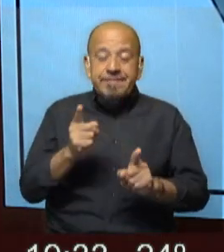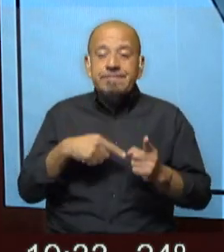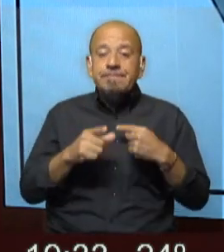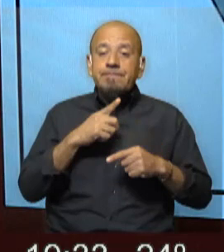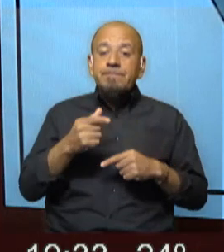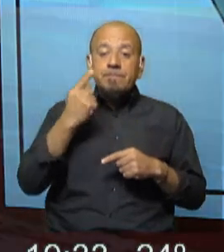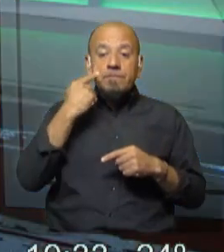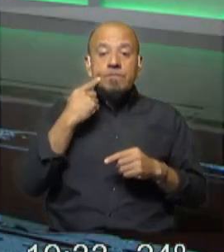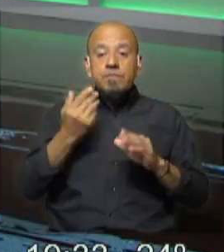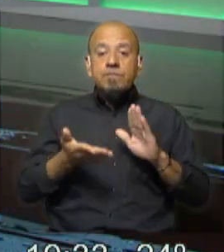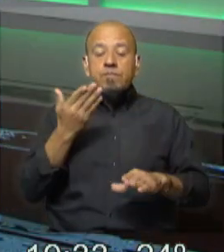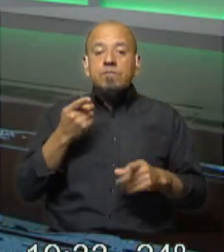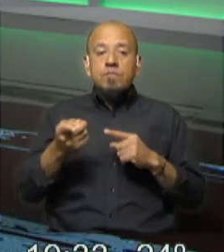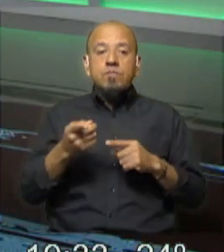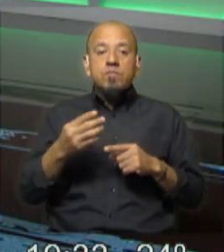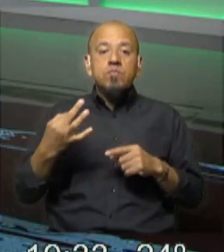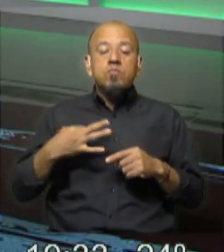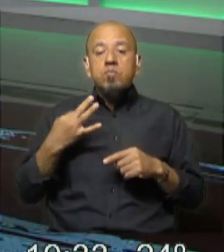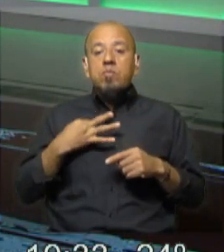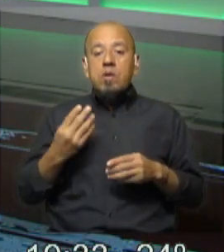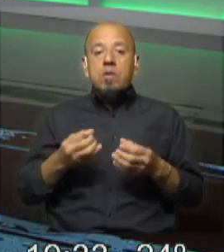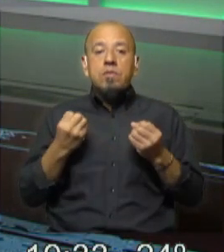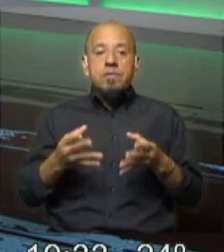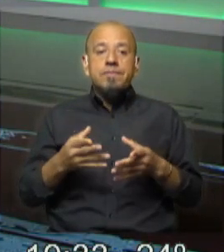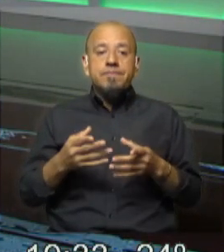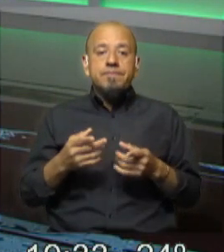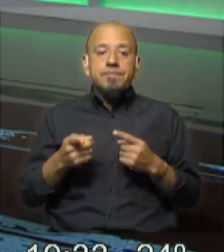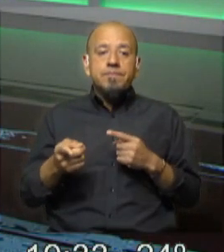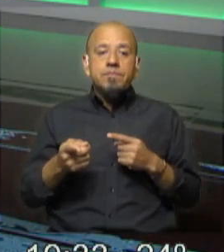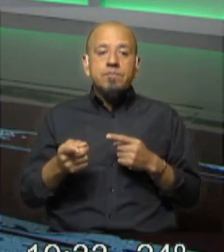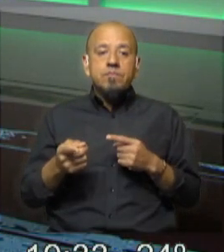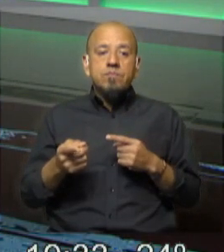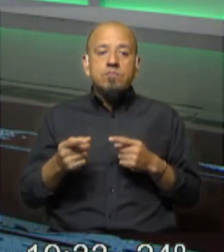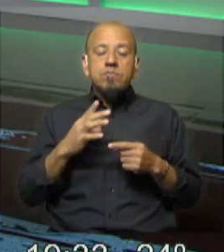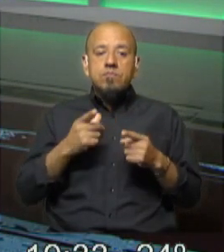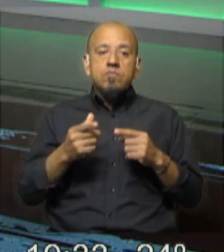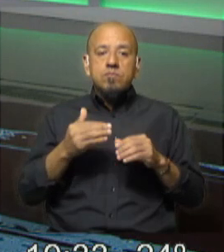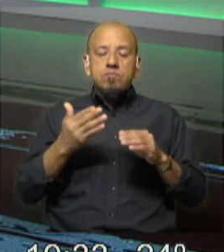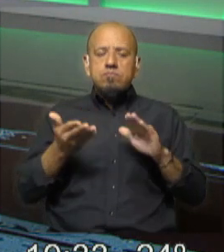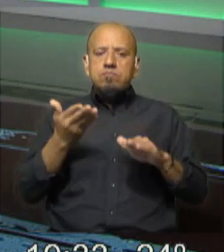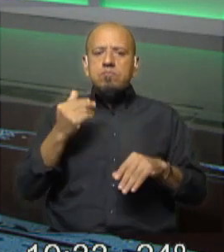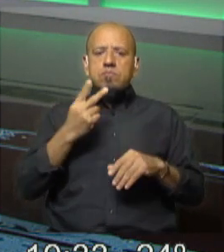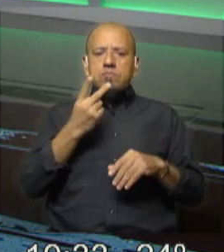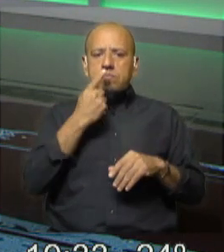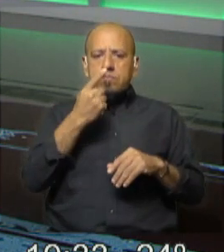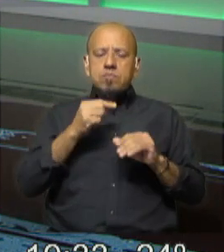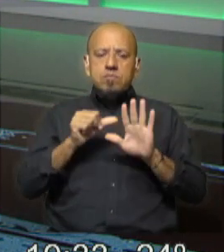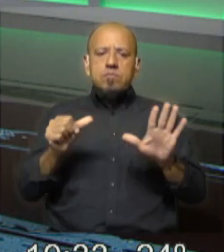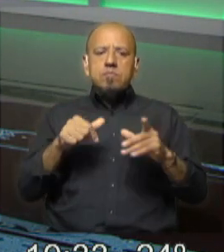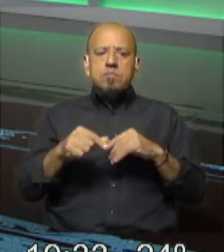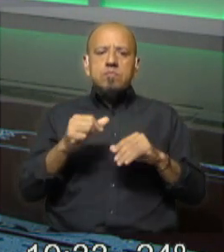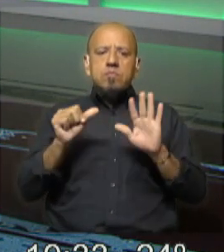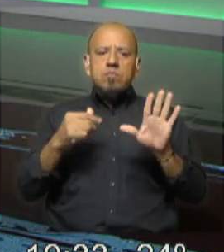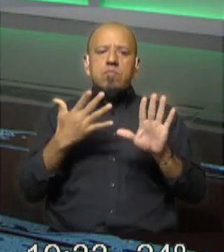de las cifras más bajas a lo largo de los últimos años porque la tendencia venía un poco más arriba en 2016 hablábamos de un